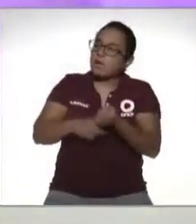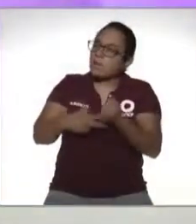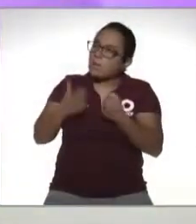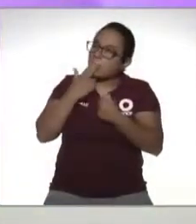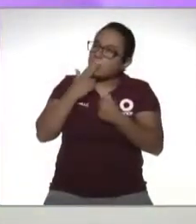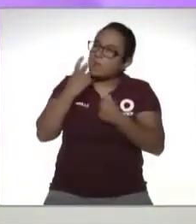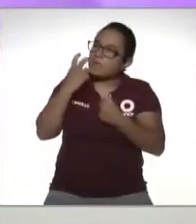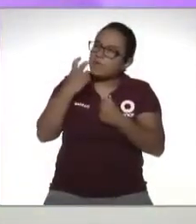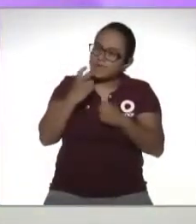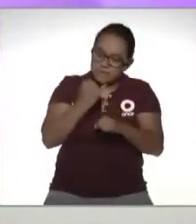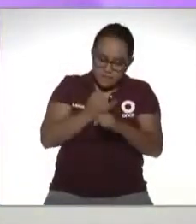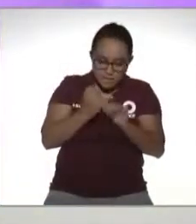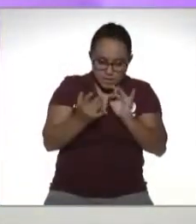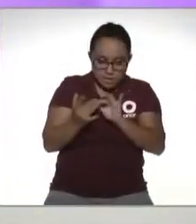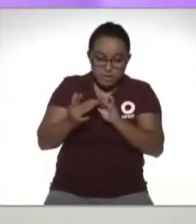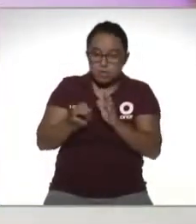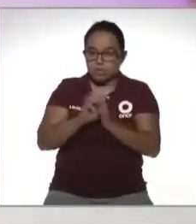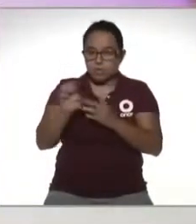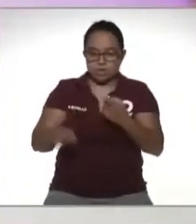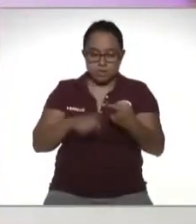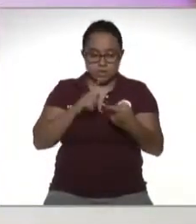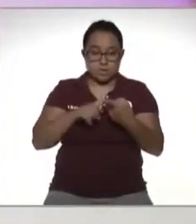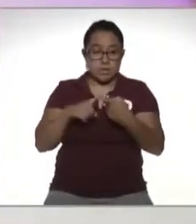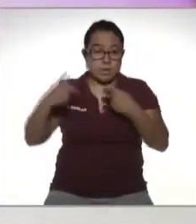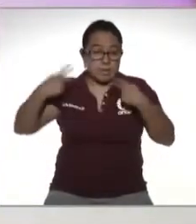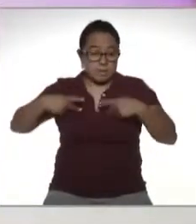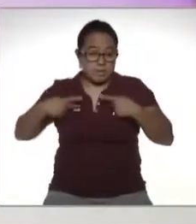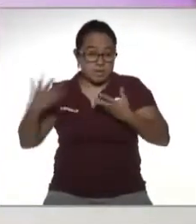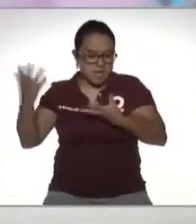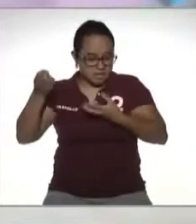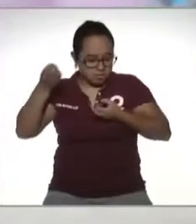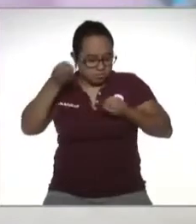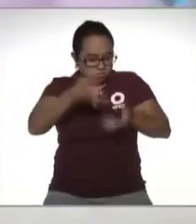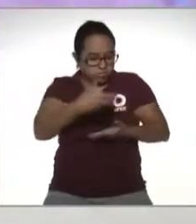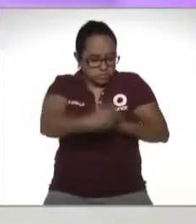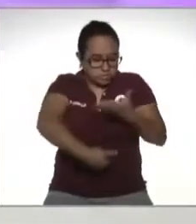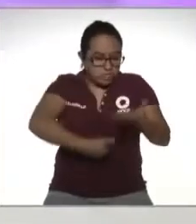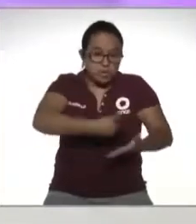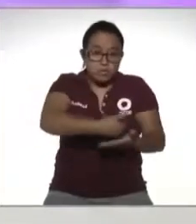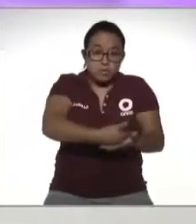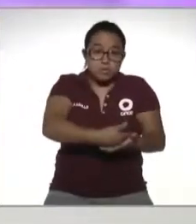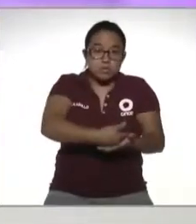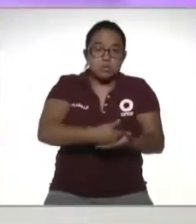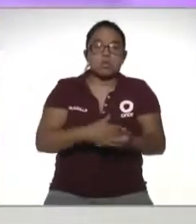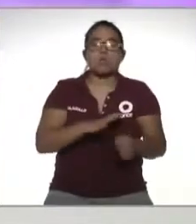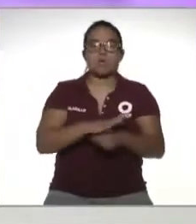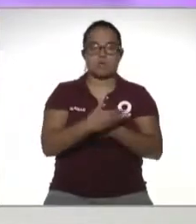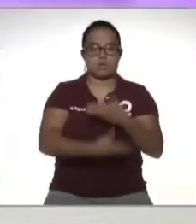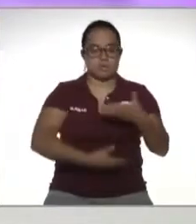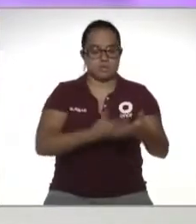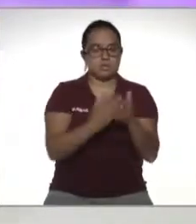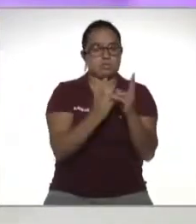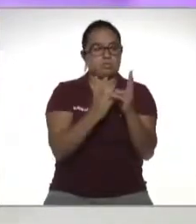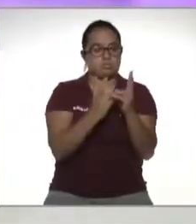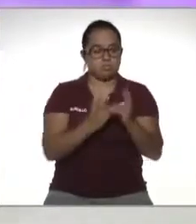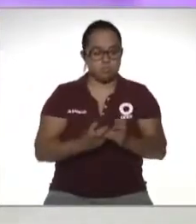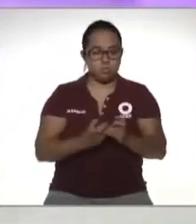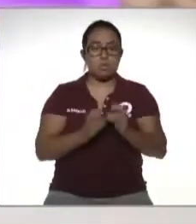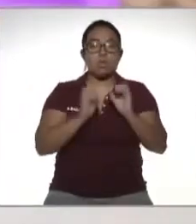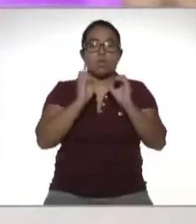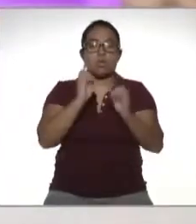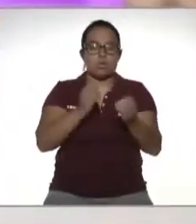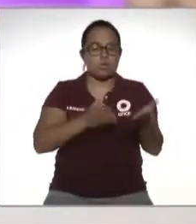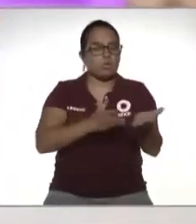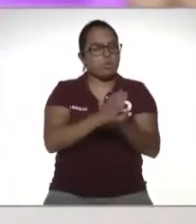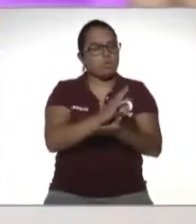plataformas digitales número uno esos proveedores de servicios son servicios de descarga o acceso